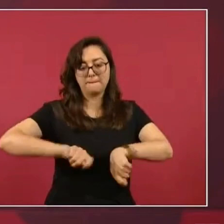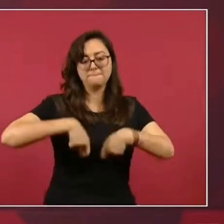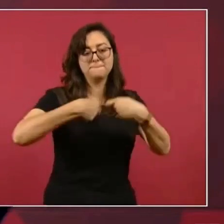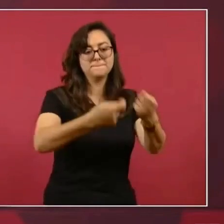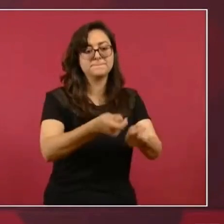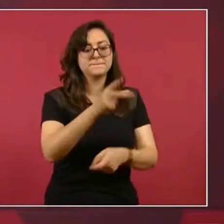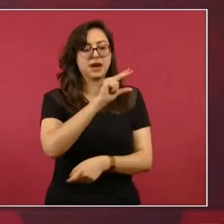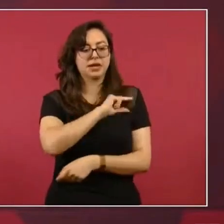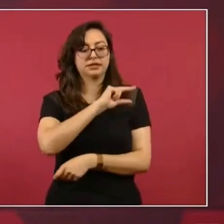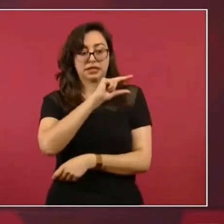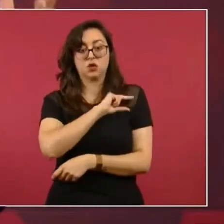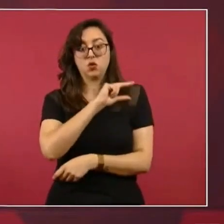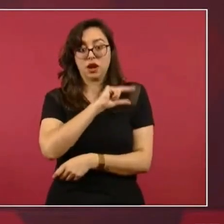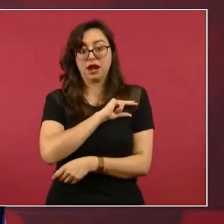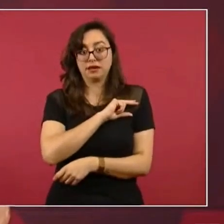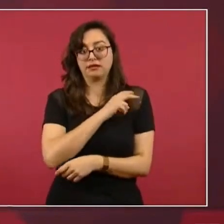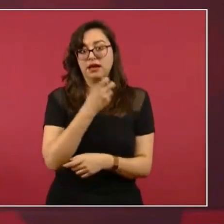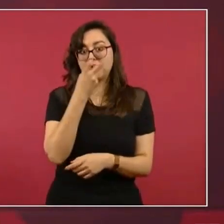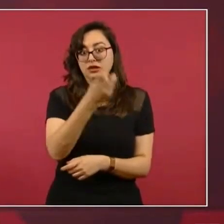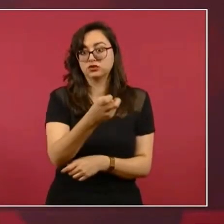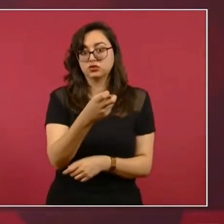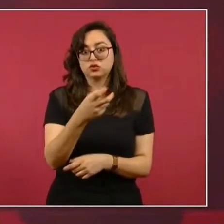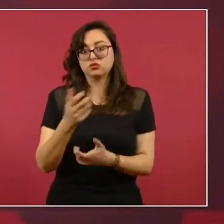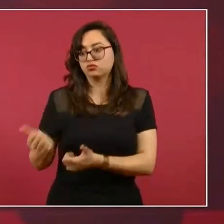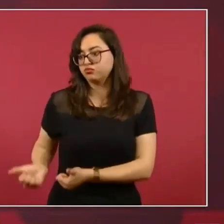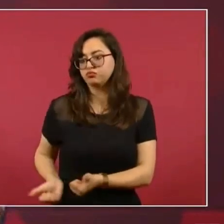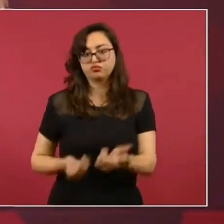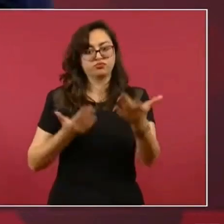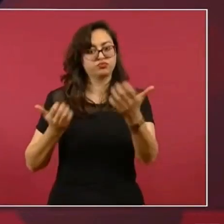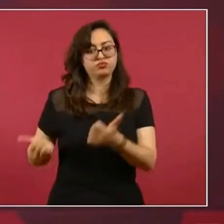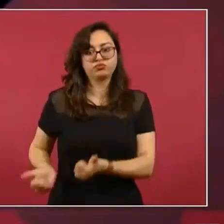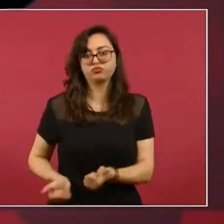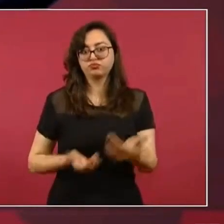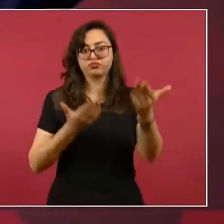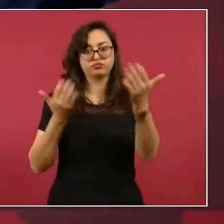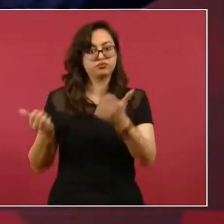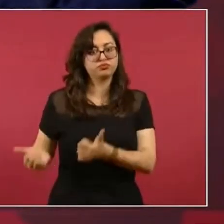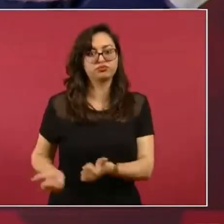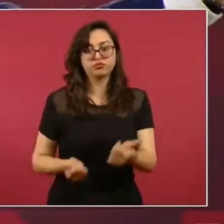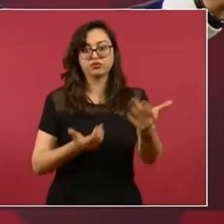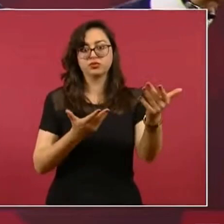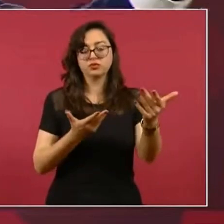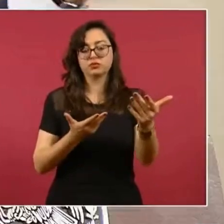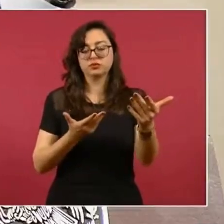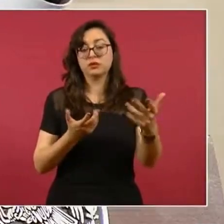Facilitar el saqueo. Entonces tenía que